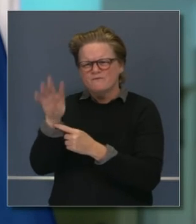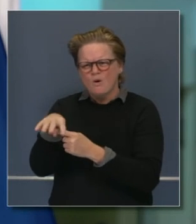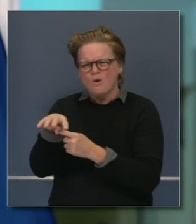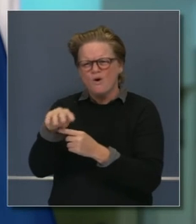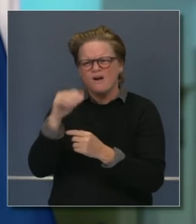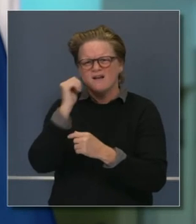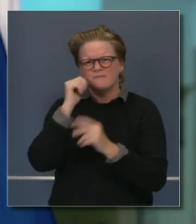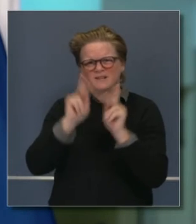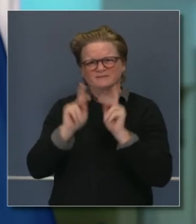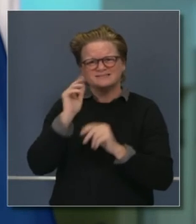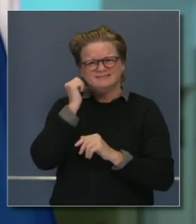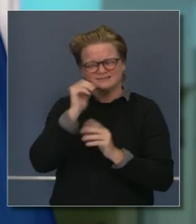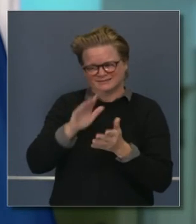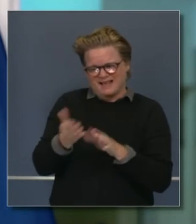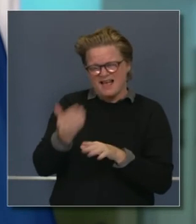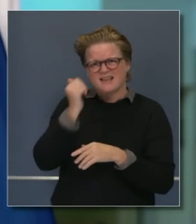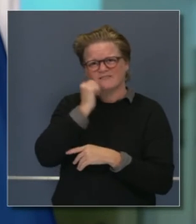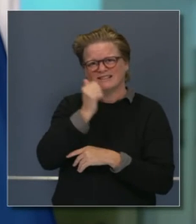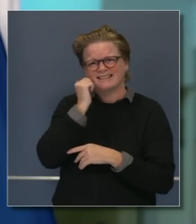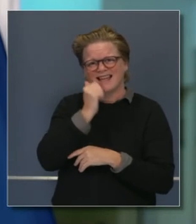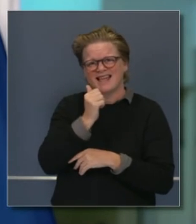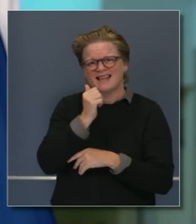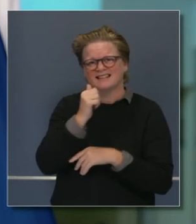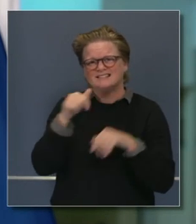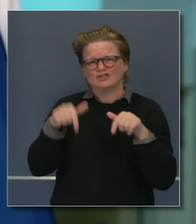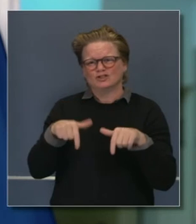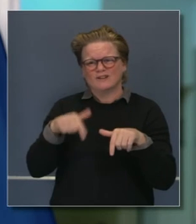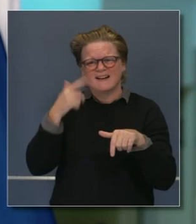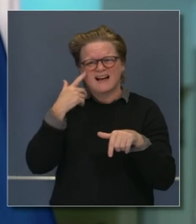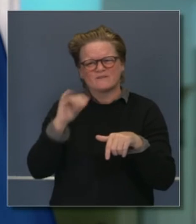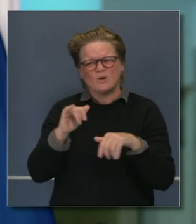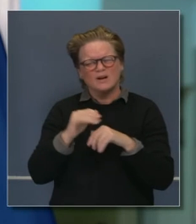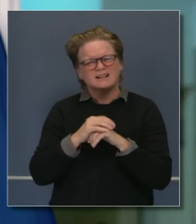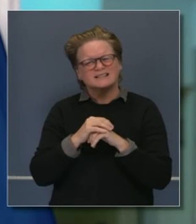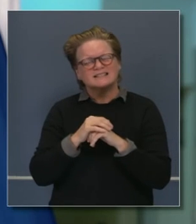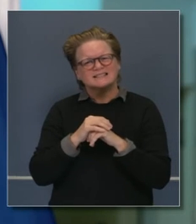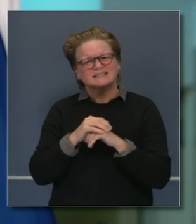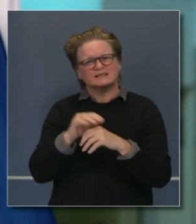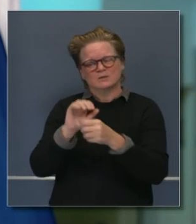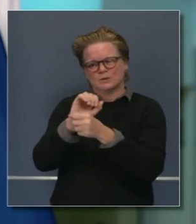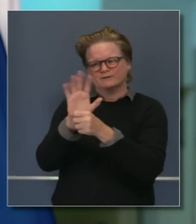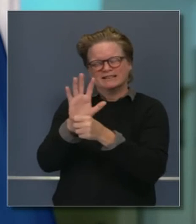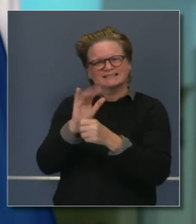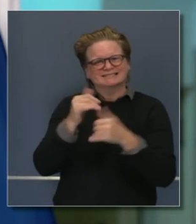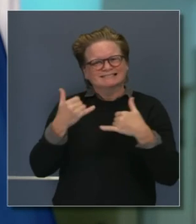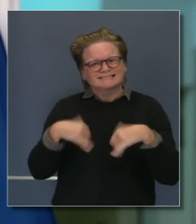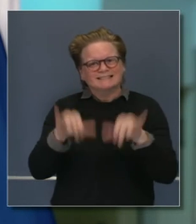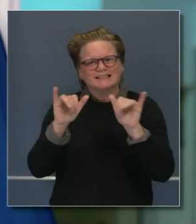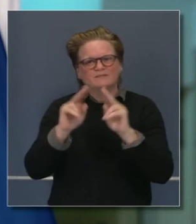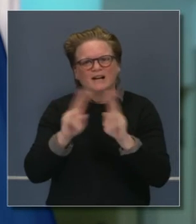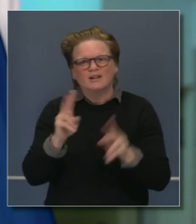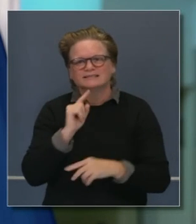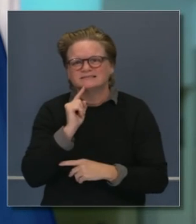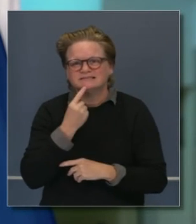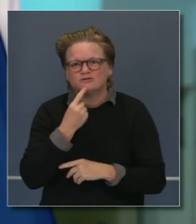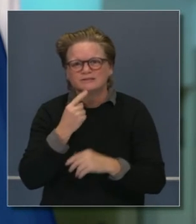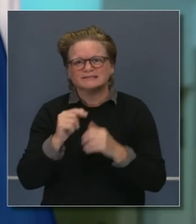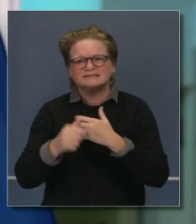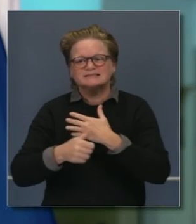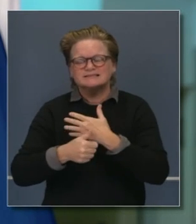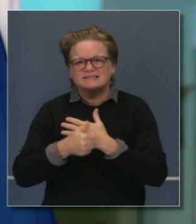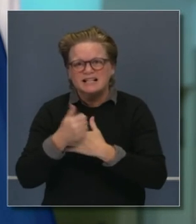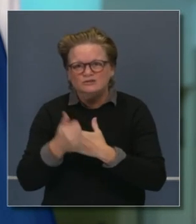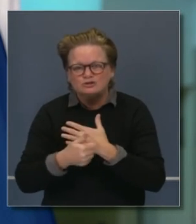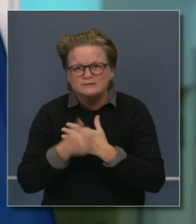últimos siete días. Esta enfermedad sigue siendo mortal y vendrá una vacuna, pero no vendrá